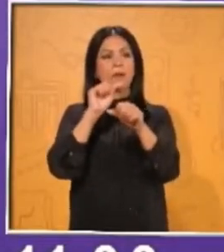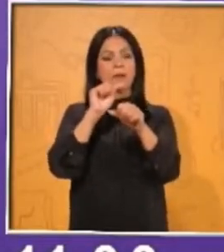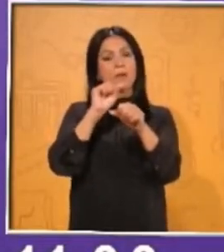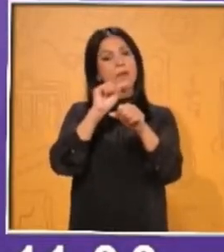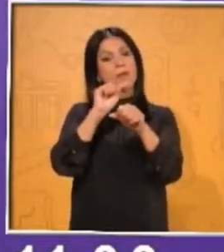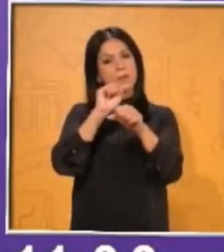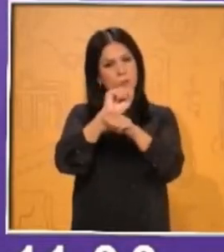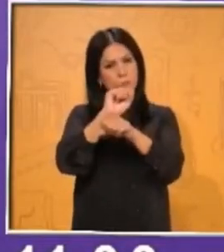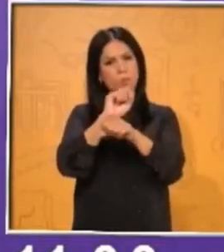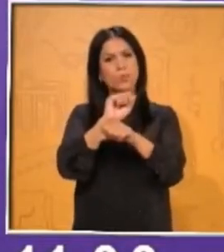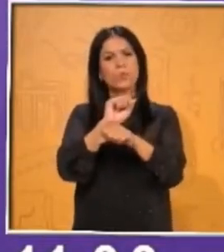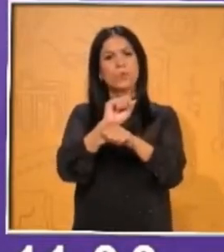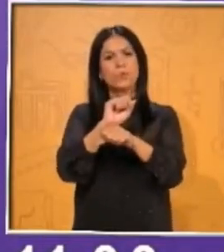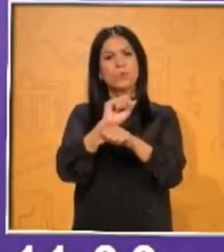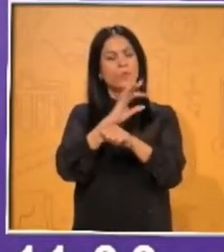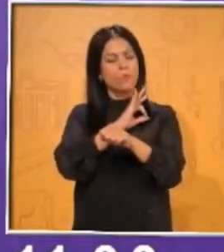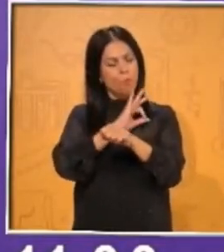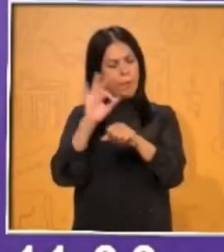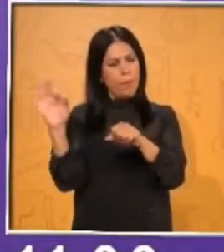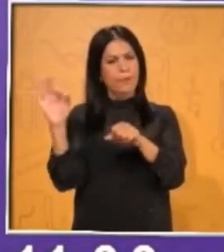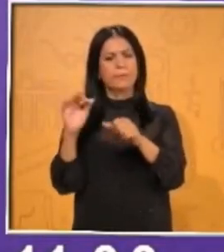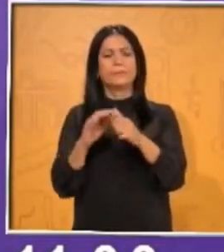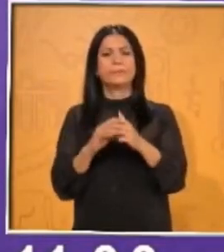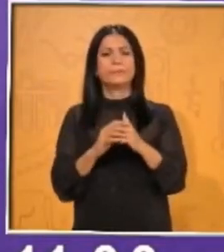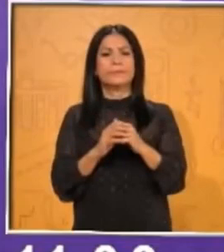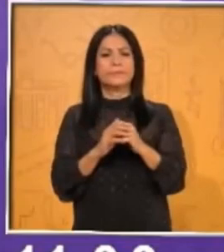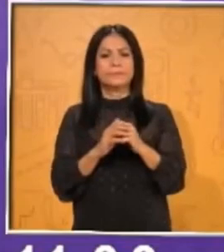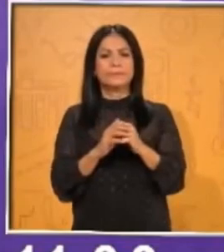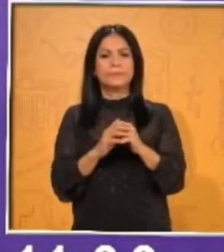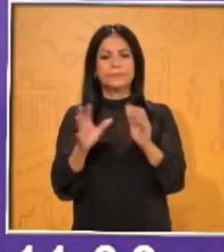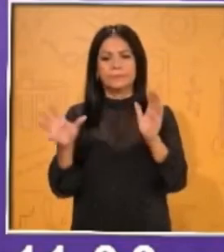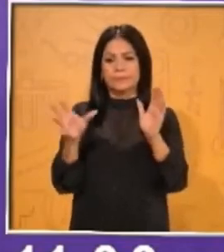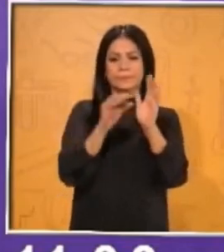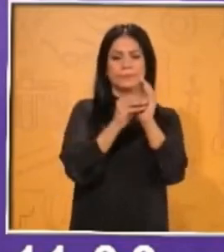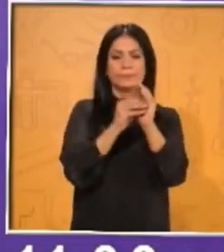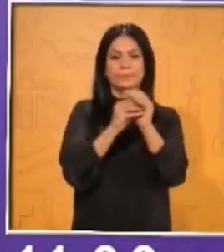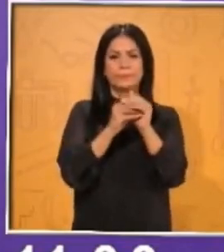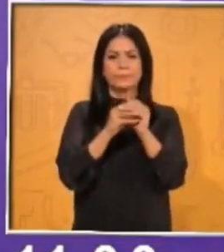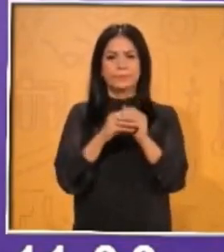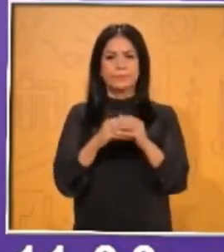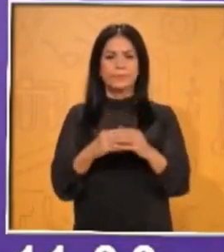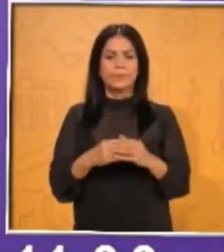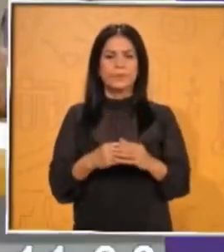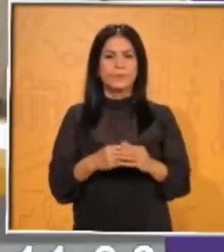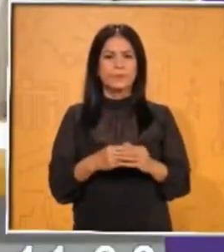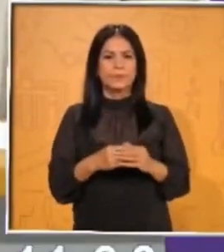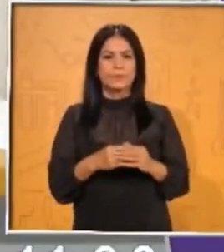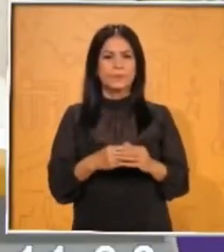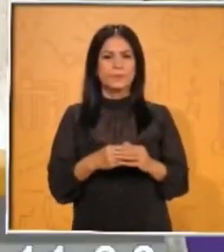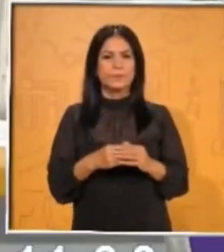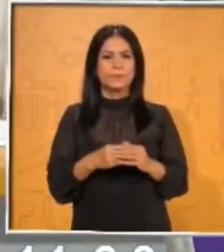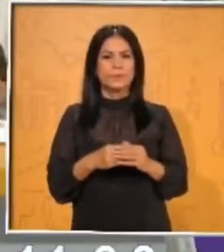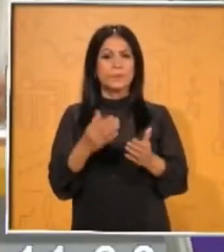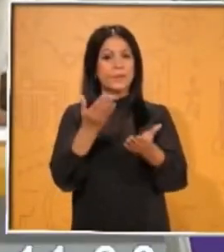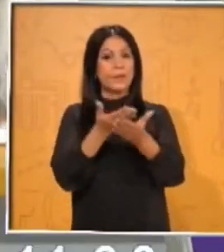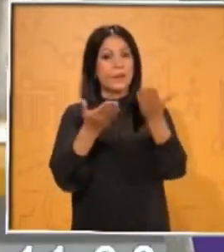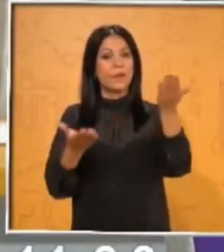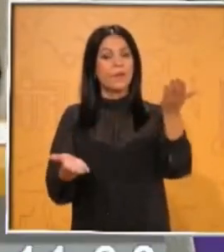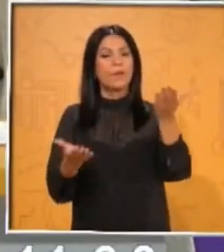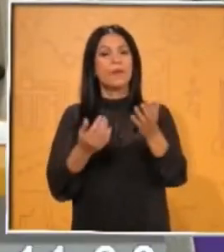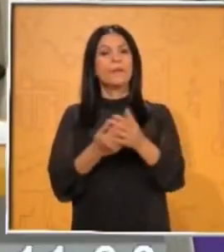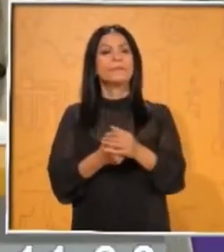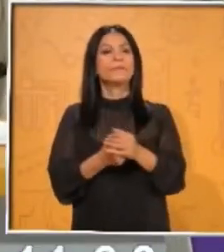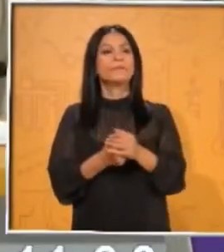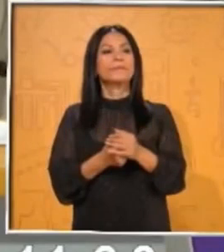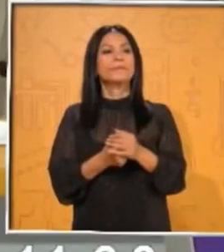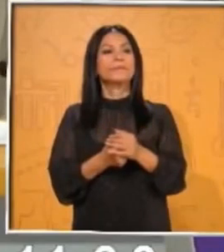adheridos. Por eso es bien importante que verifiques tú cuáles son los polos que sí se pueden adherir. Bien, ahora te vamos a dar